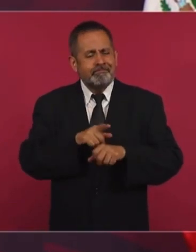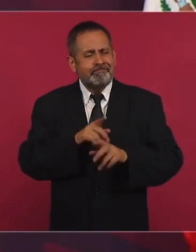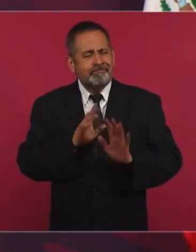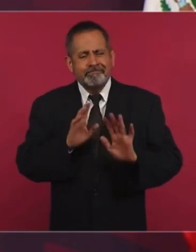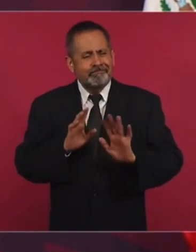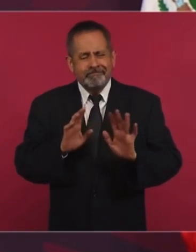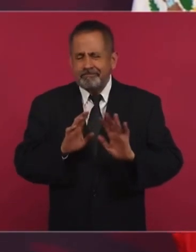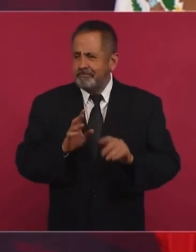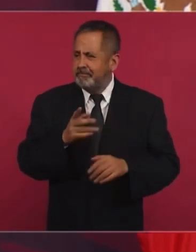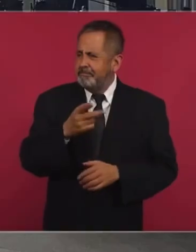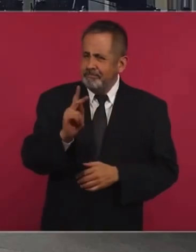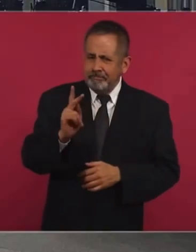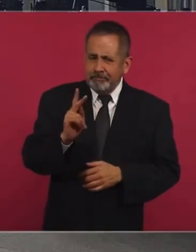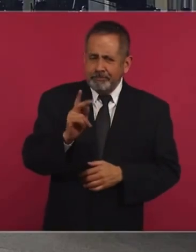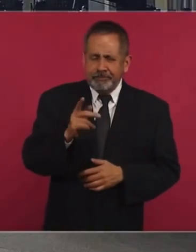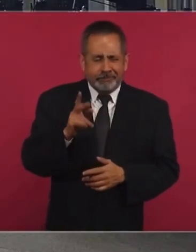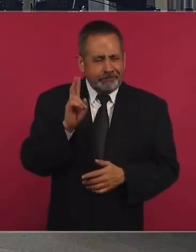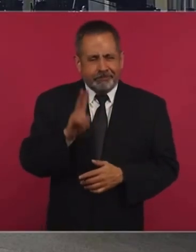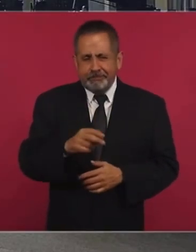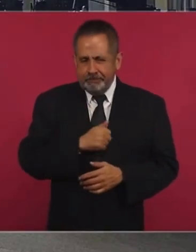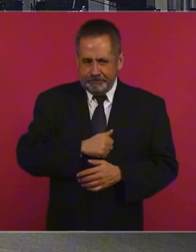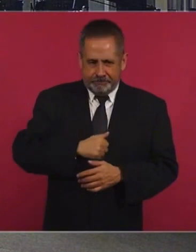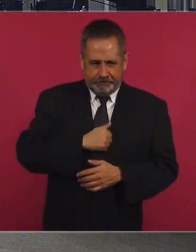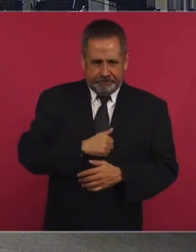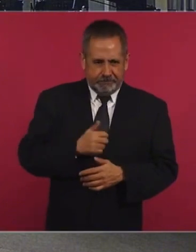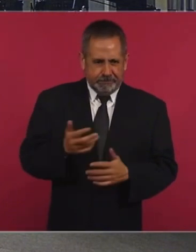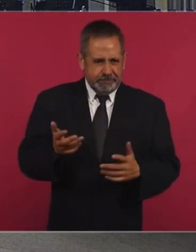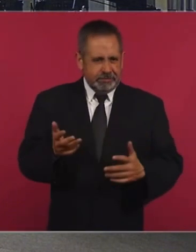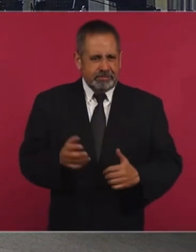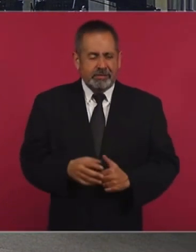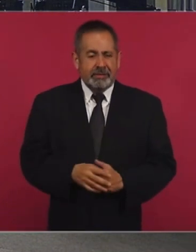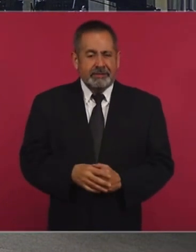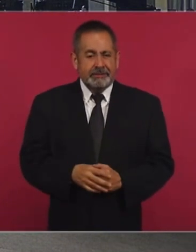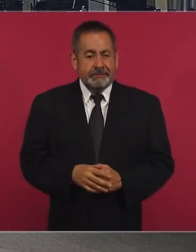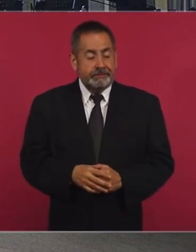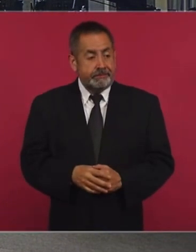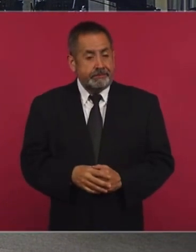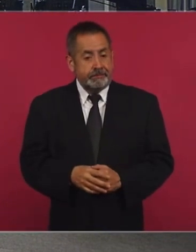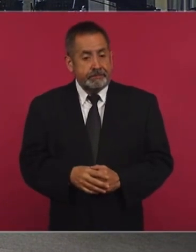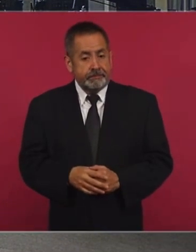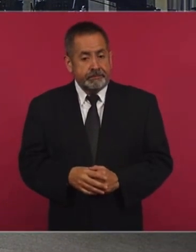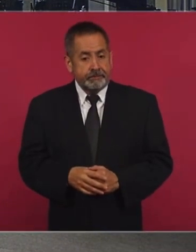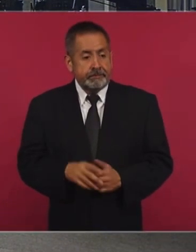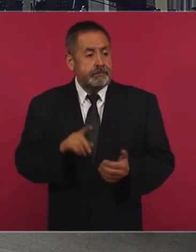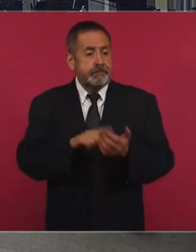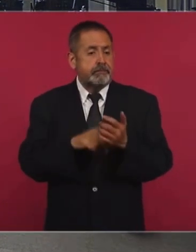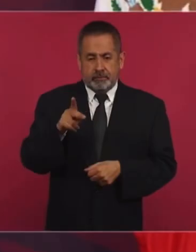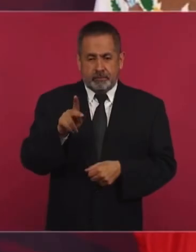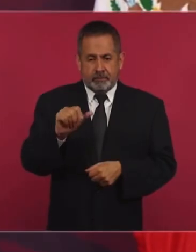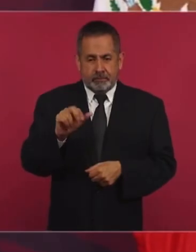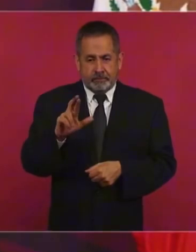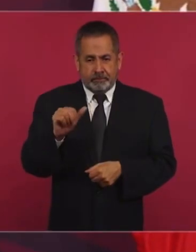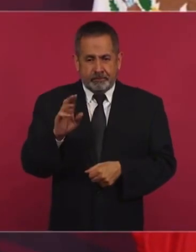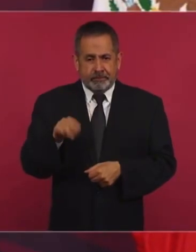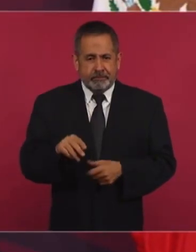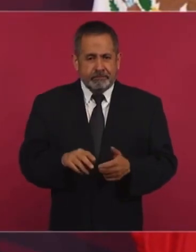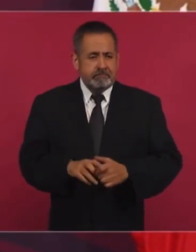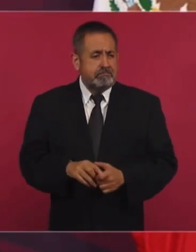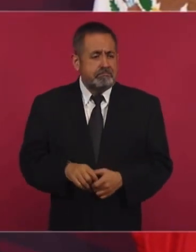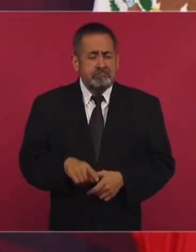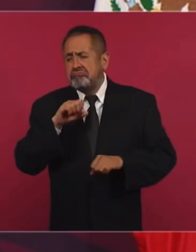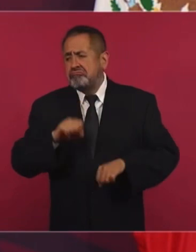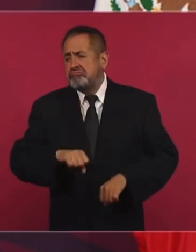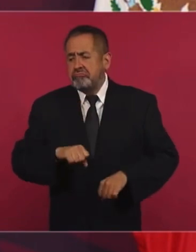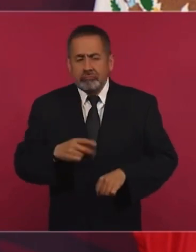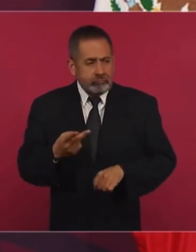pero estaba el procurador Murillo Cara como si nada